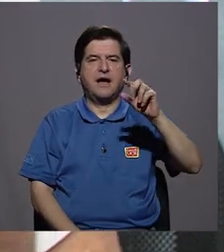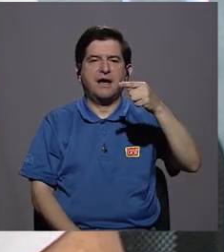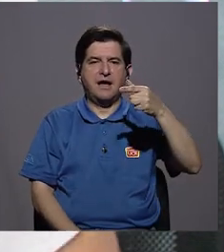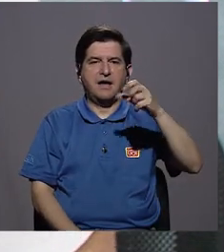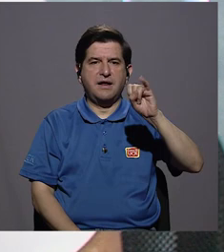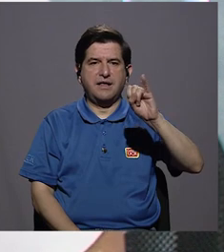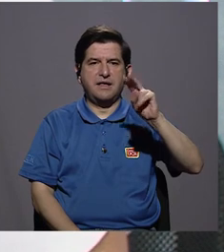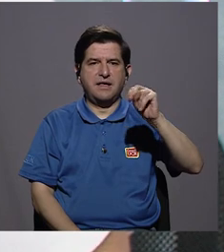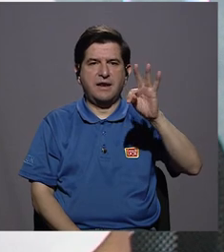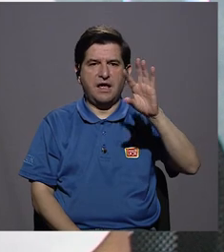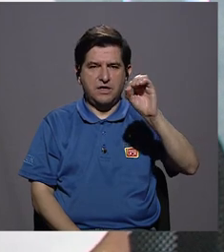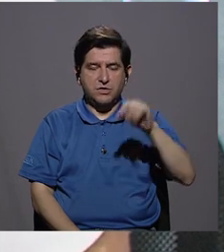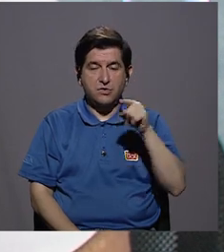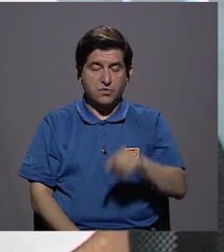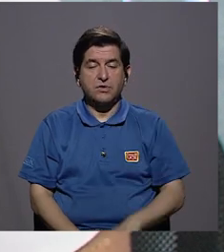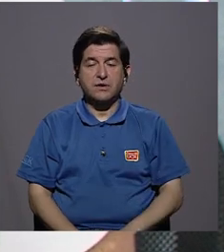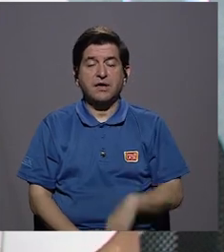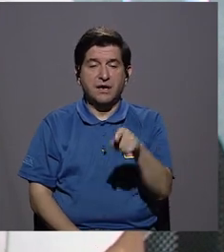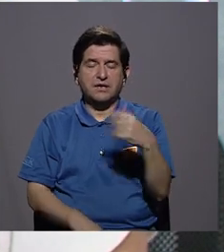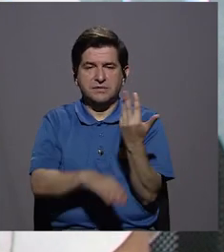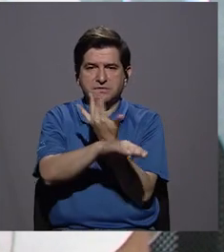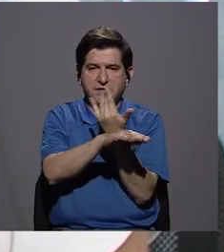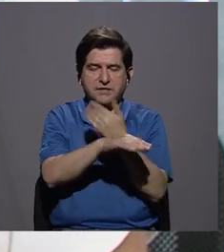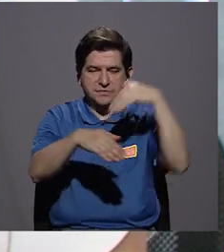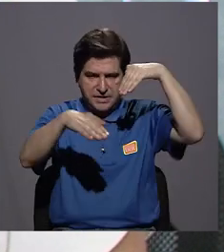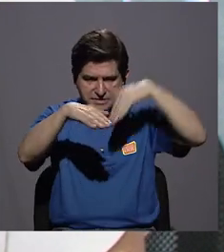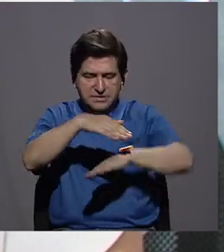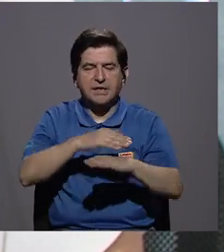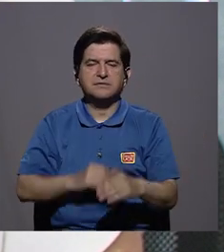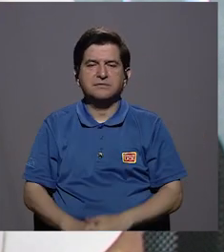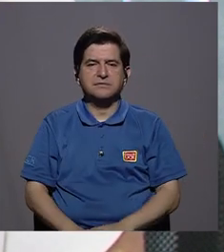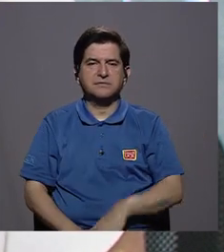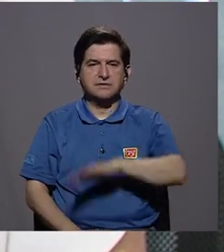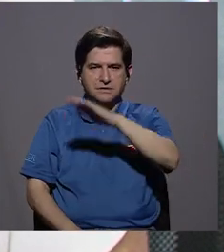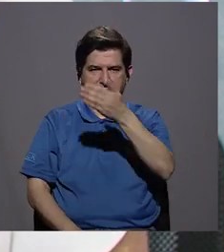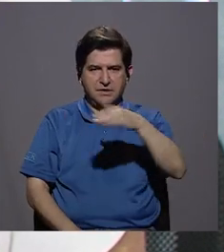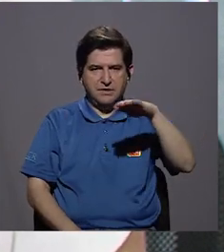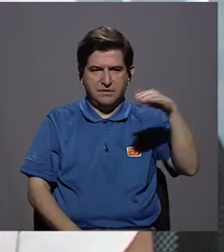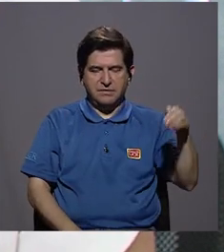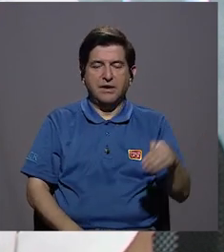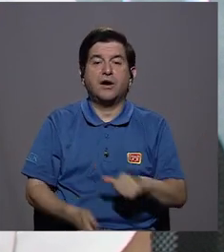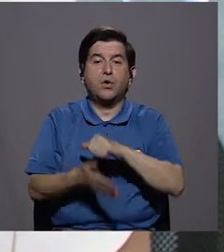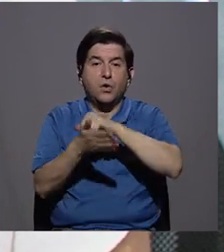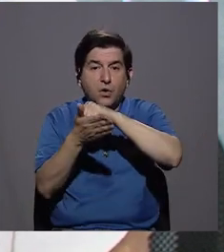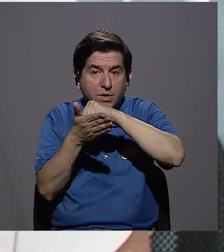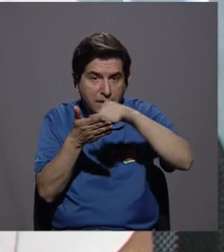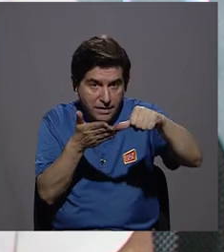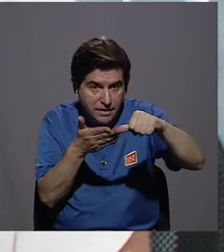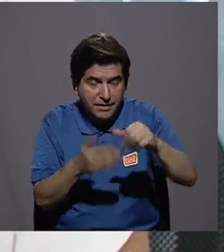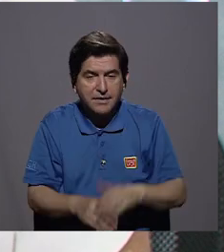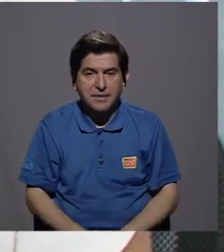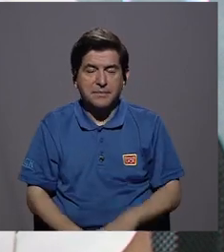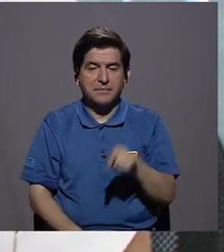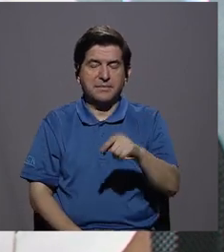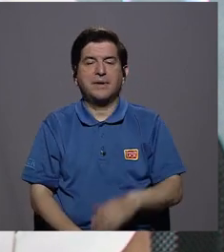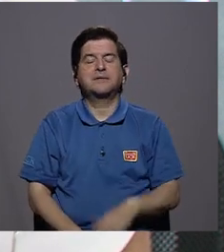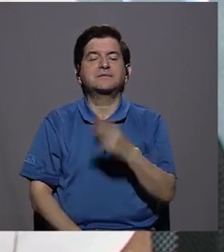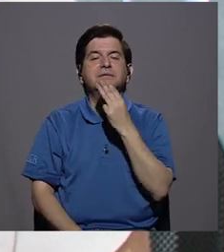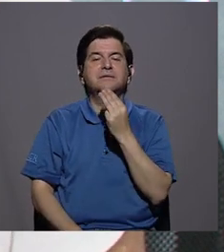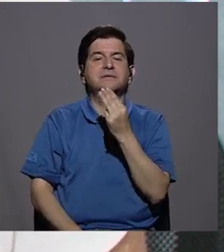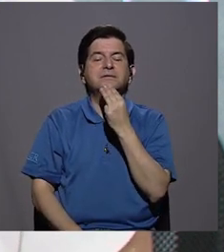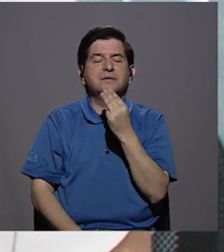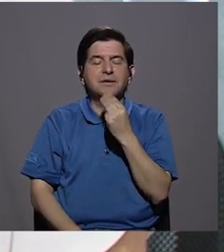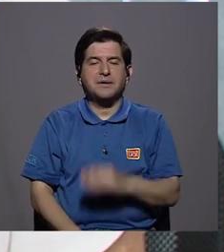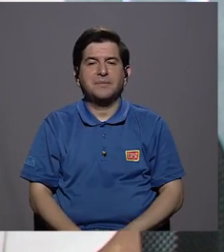proviene de las algas marinas, lo que son digamos algunas cremas que provienen de lo que es la miel de abeja,